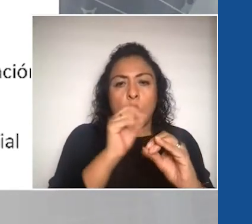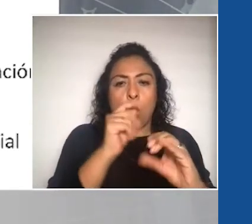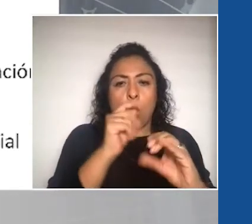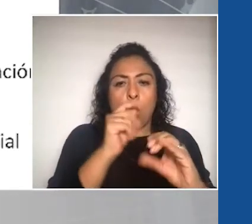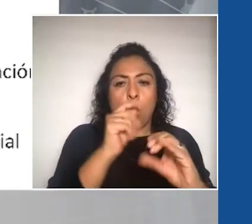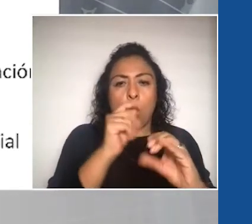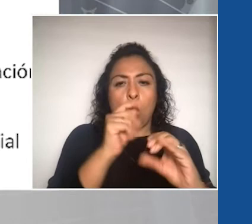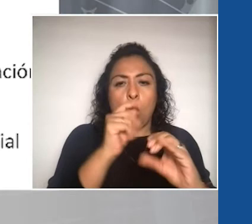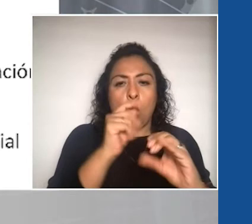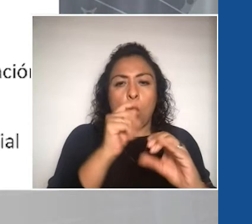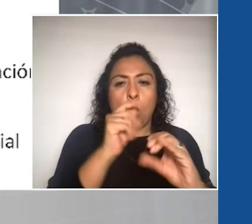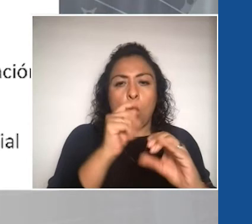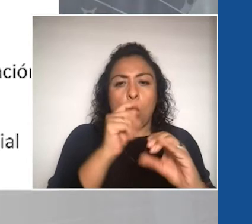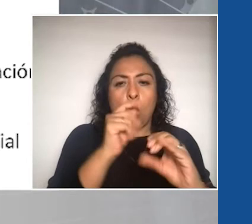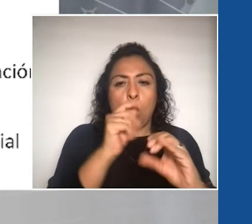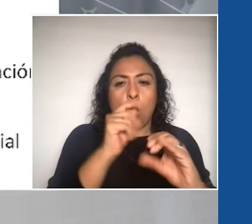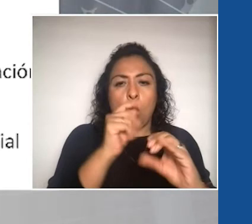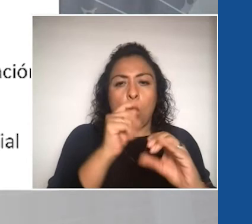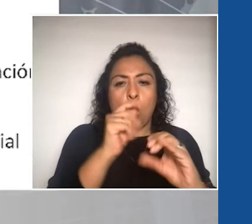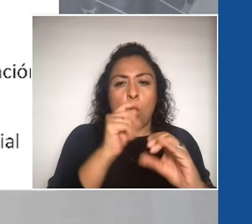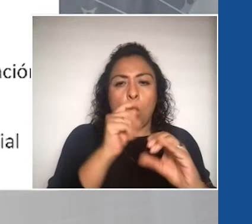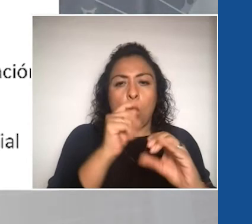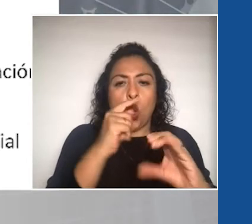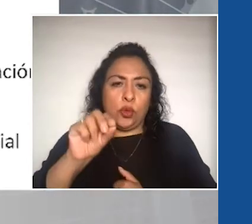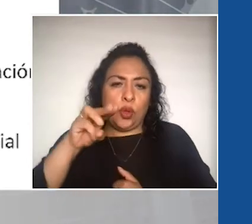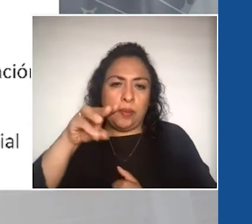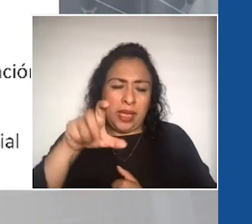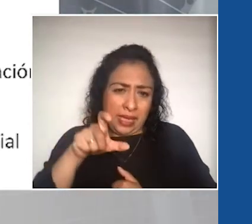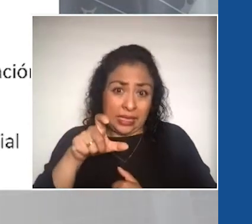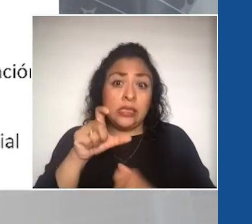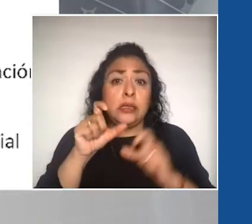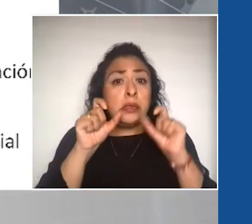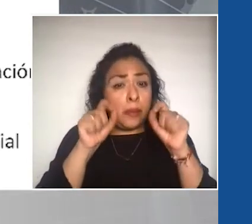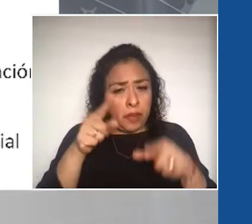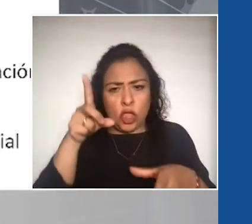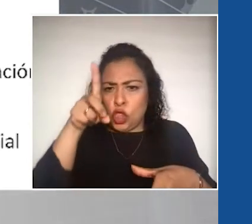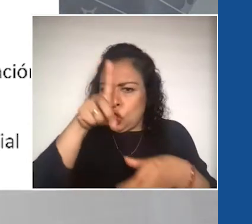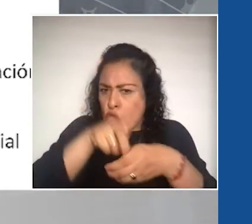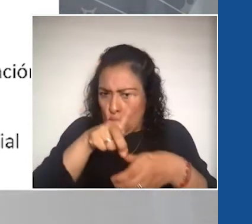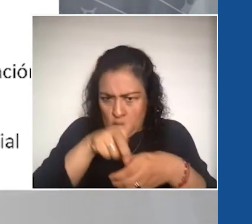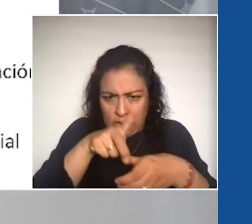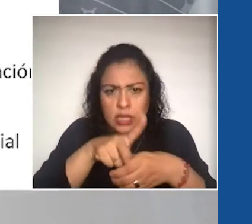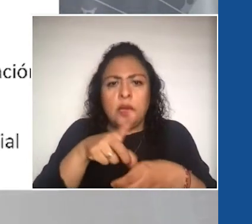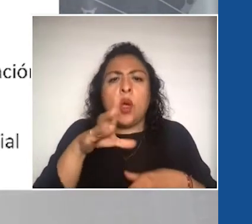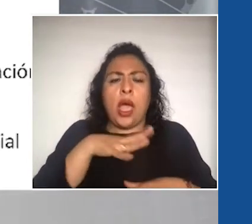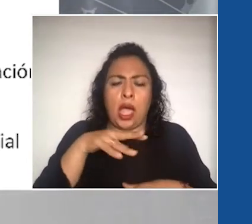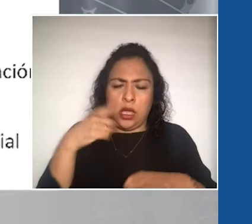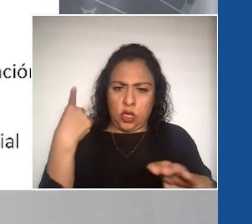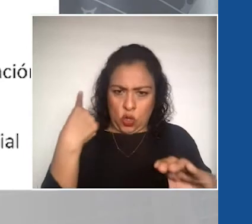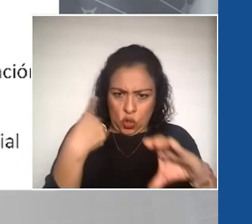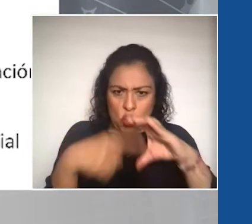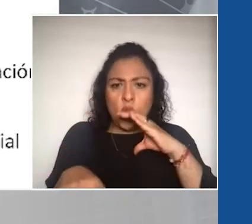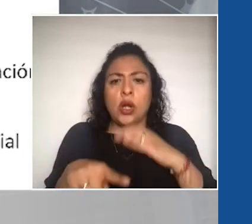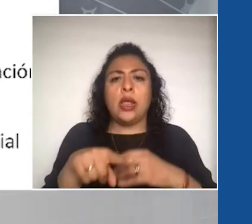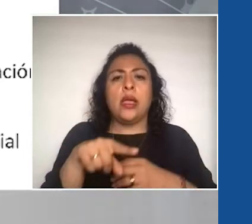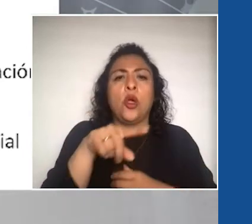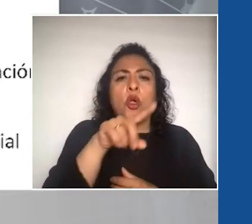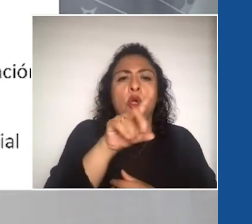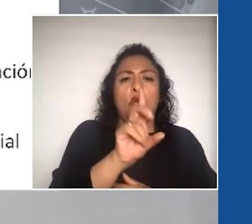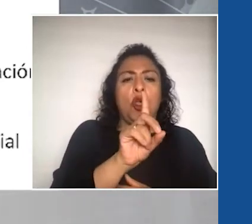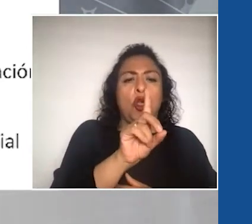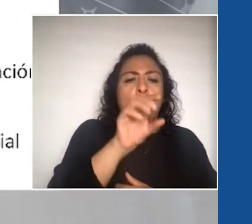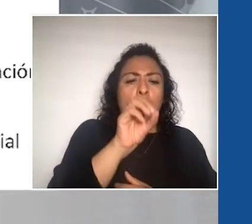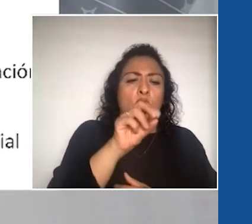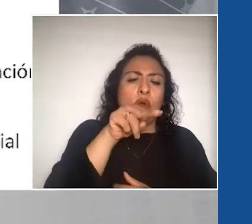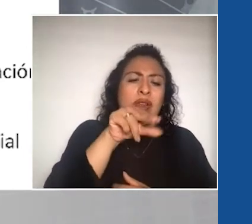.edu.mx, y si es directamente, incluso también para donativos, está el correo electrónico donativos, en